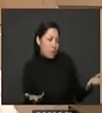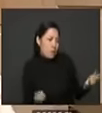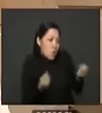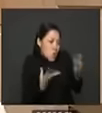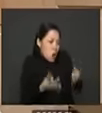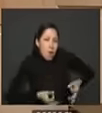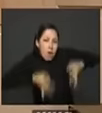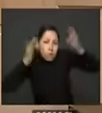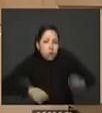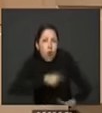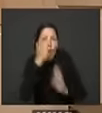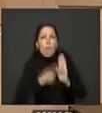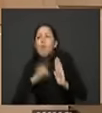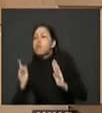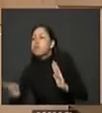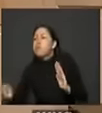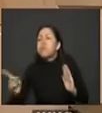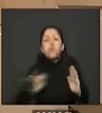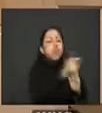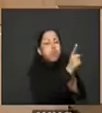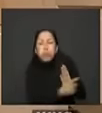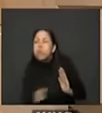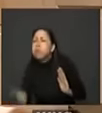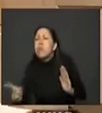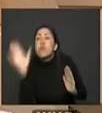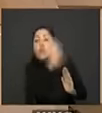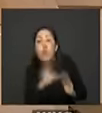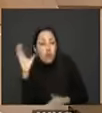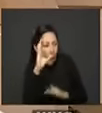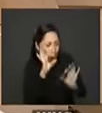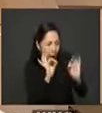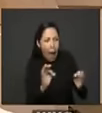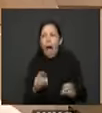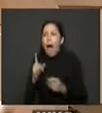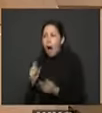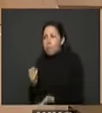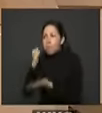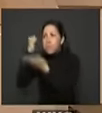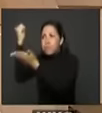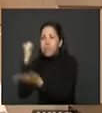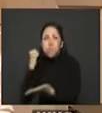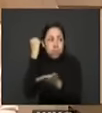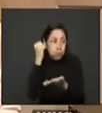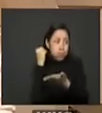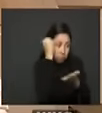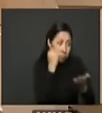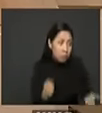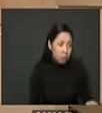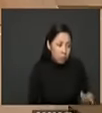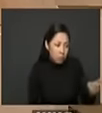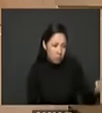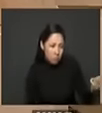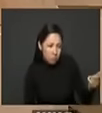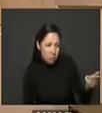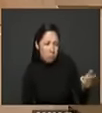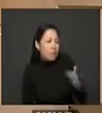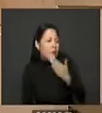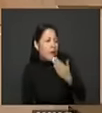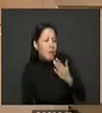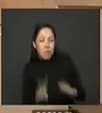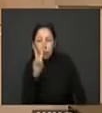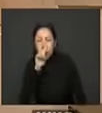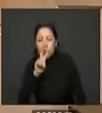saber el número total de predios y hacer las inversiones necesarias ustedes saben cuánto cuesta si fueran esos